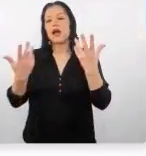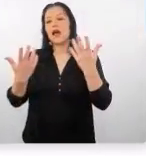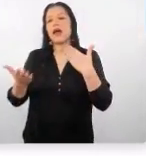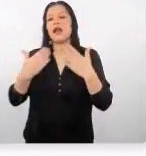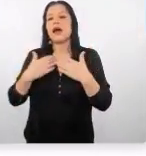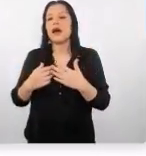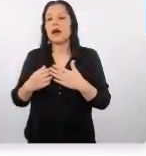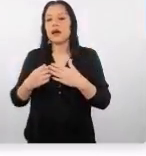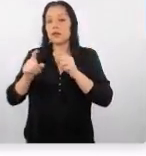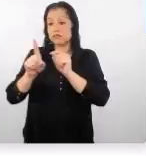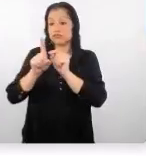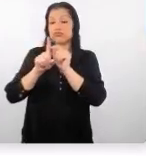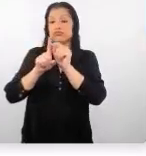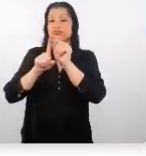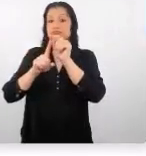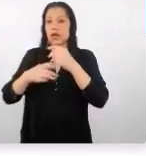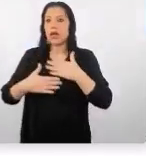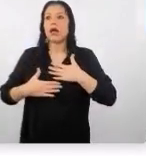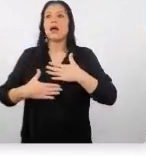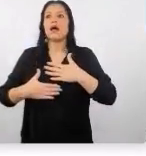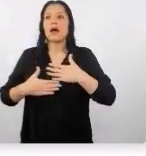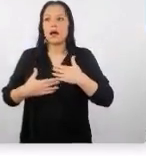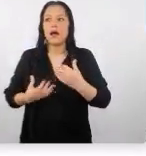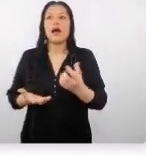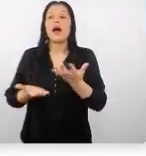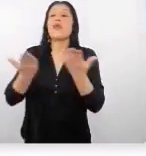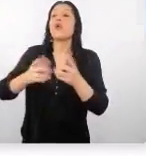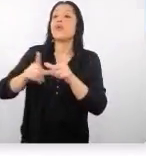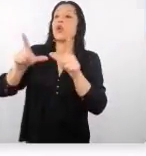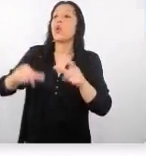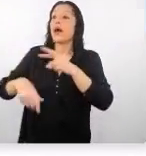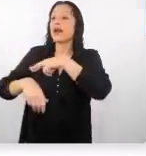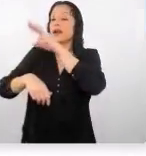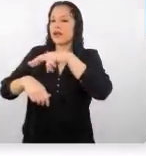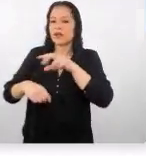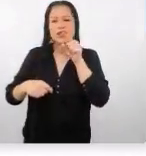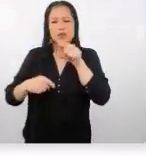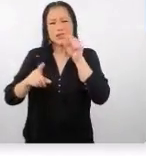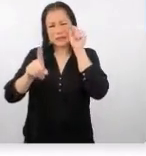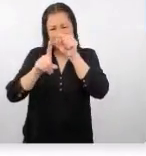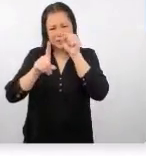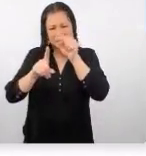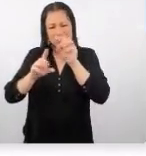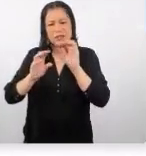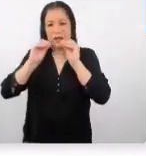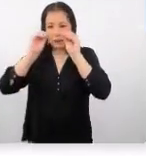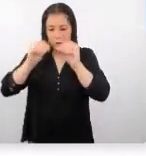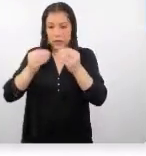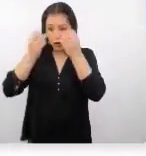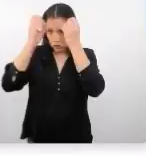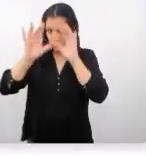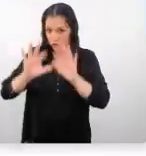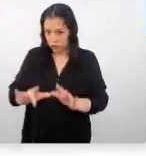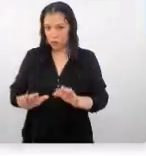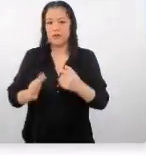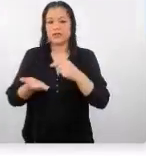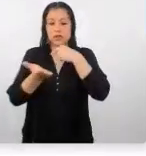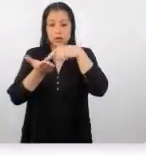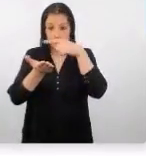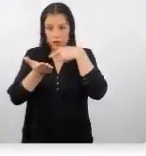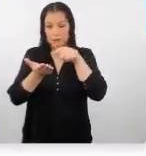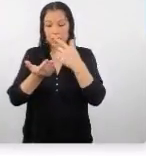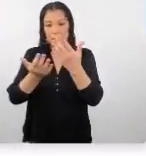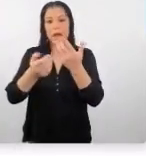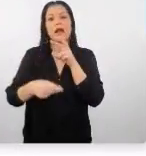altura ¿no? esos pequeños detalles es importante todos esos detalles es importante que estén incluidos en la información que ustedes van a